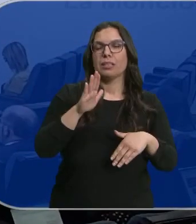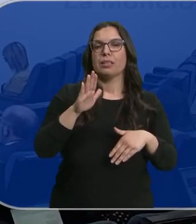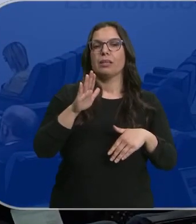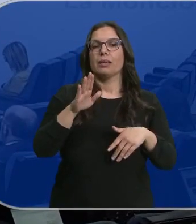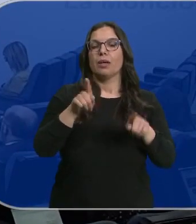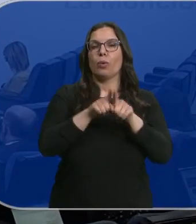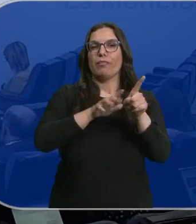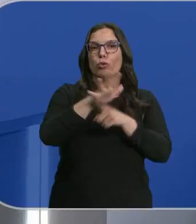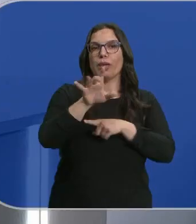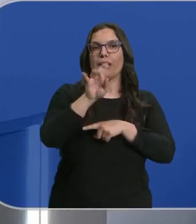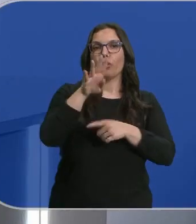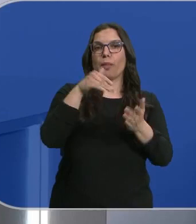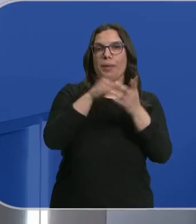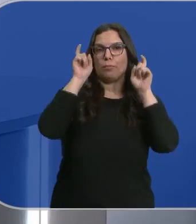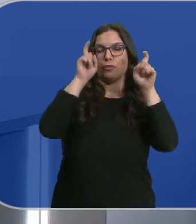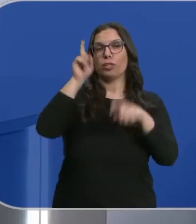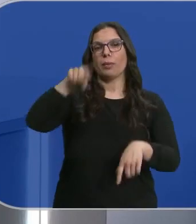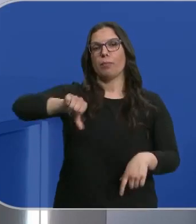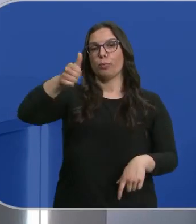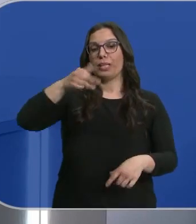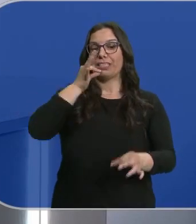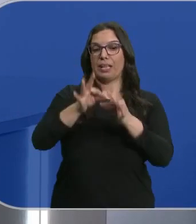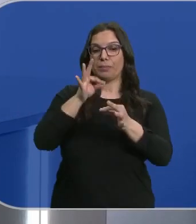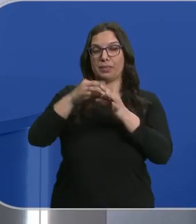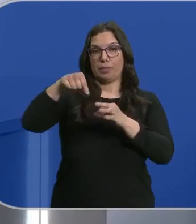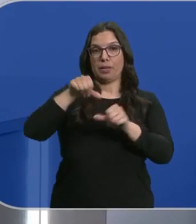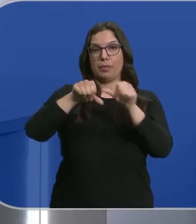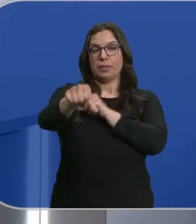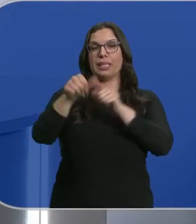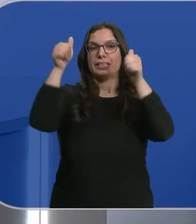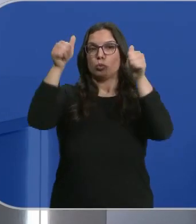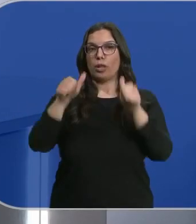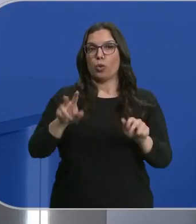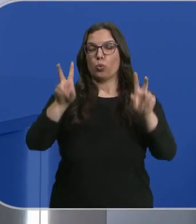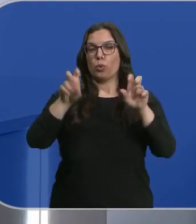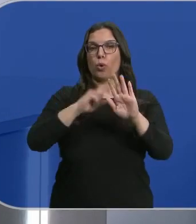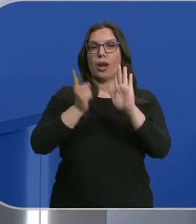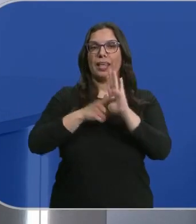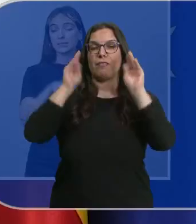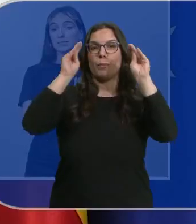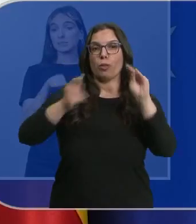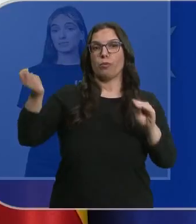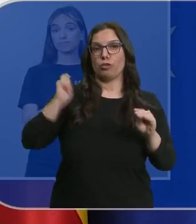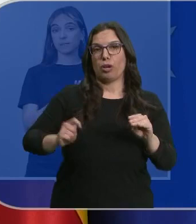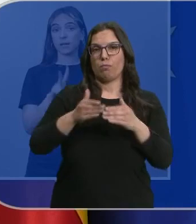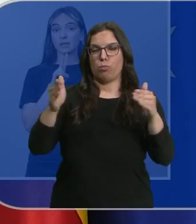y 14.000 profesores. También se ha aprobado que en septiembre inicien las nuevas titulaciones de la Ley de Formación Profesional.